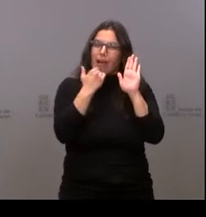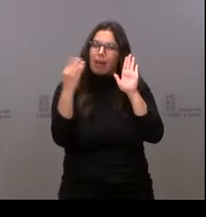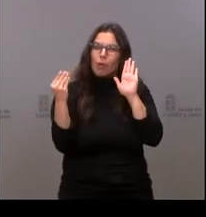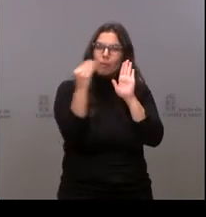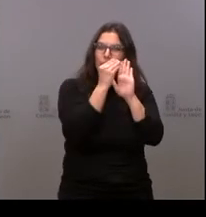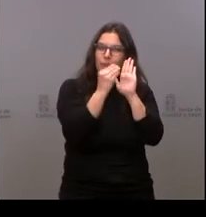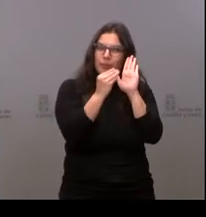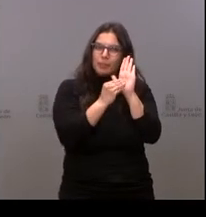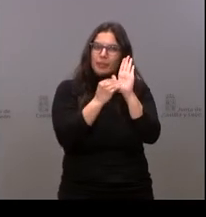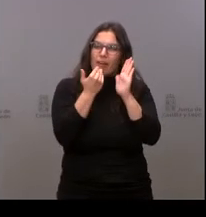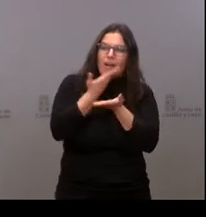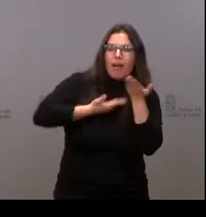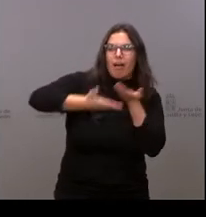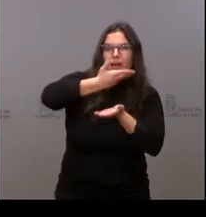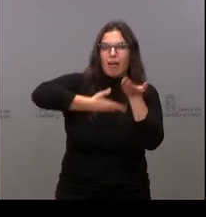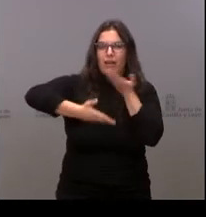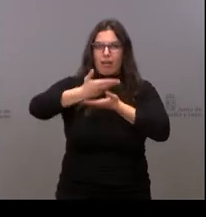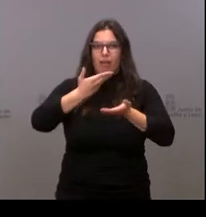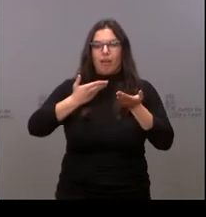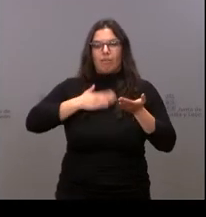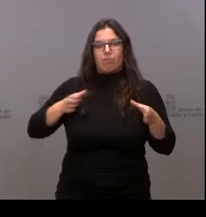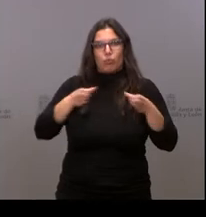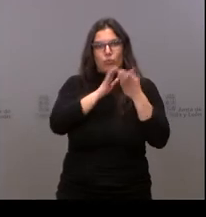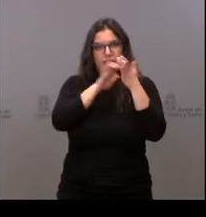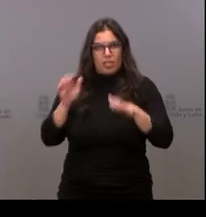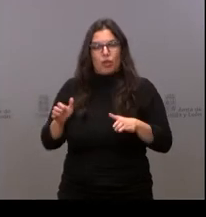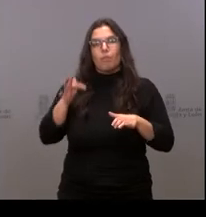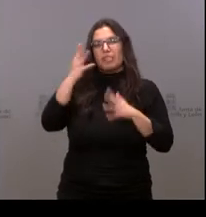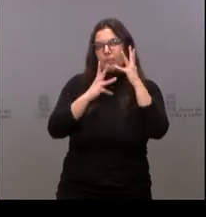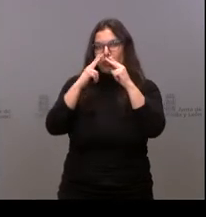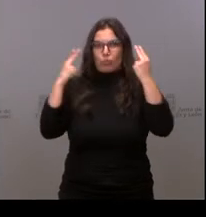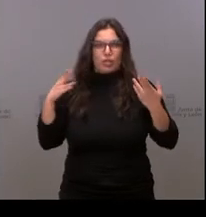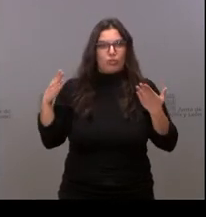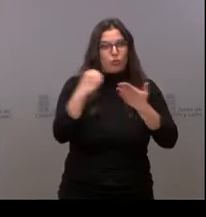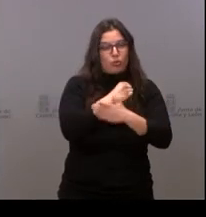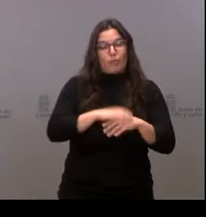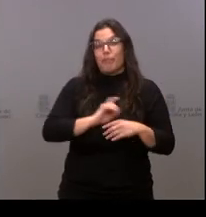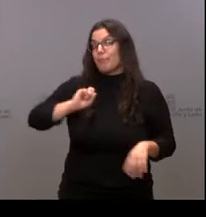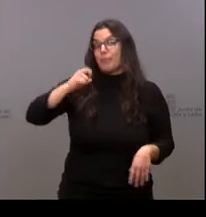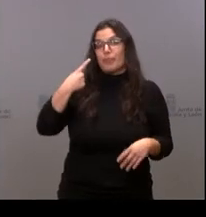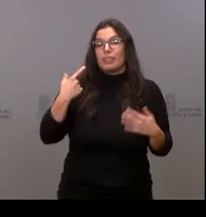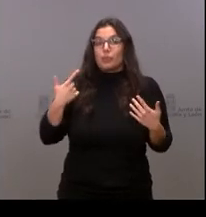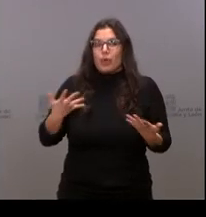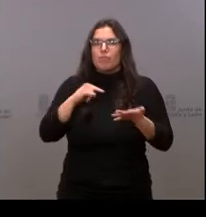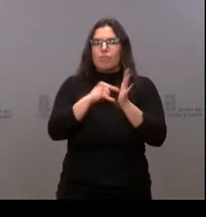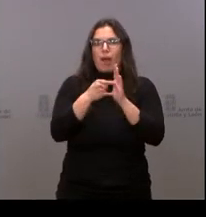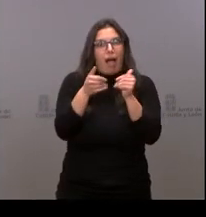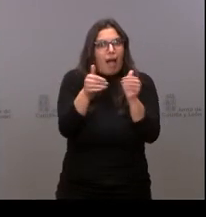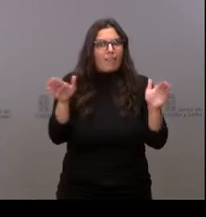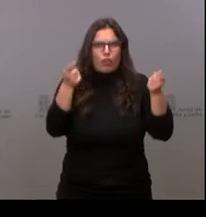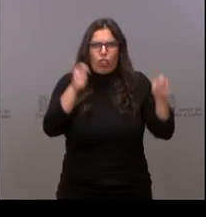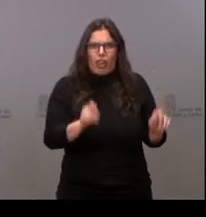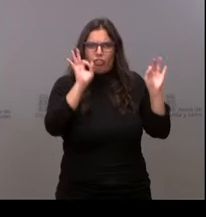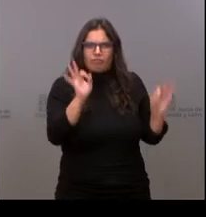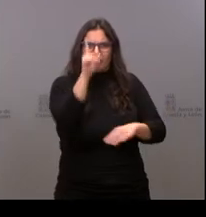aportación y un granito actuación de aportación por parte de la Junta de Castilla y León y todas las Administraciones. Y sobre todo es un plan abierto, un plan